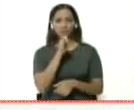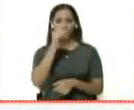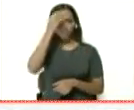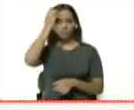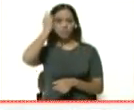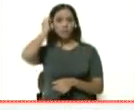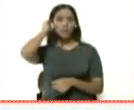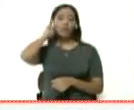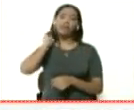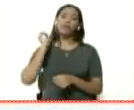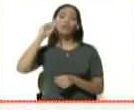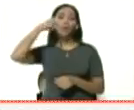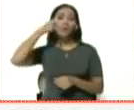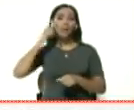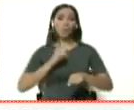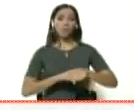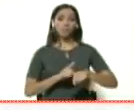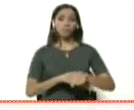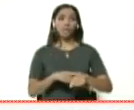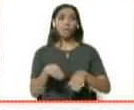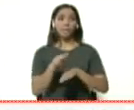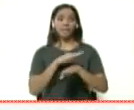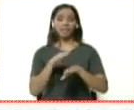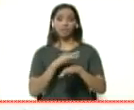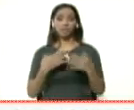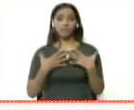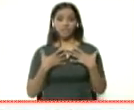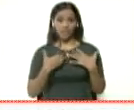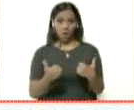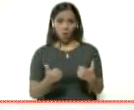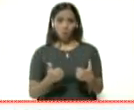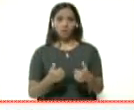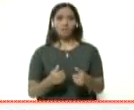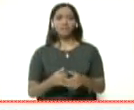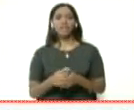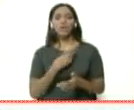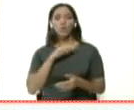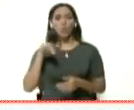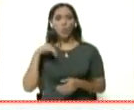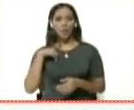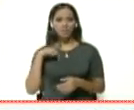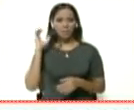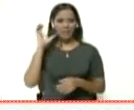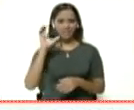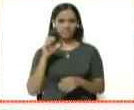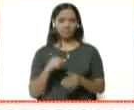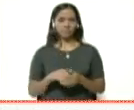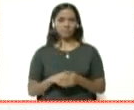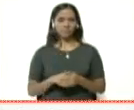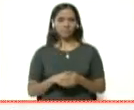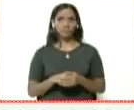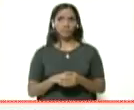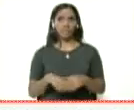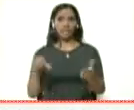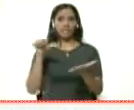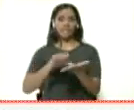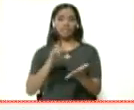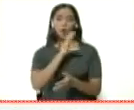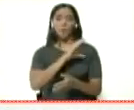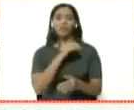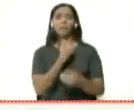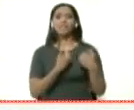Les recordamos que tenemos a esta hora Carlos Alvarado, titular de la cartera de salud de nuestro país. Centro de comando